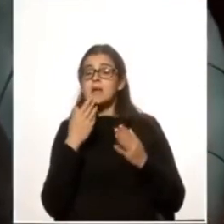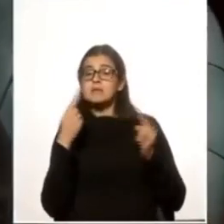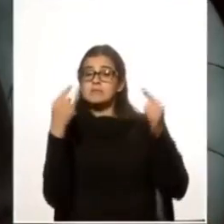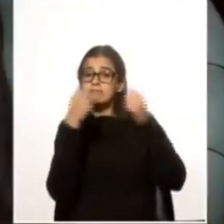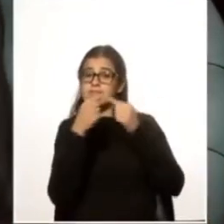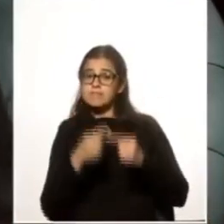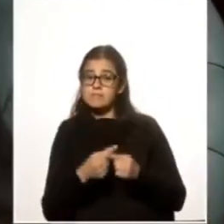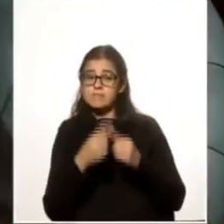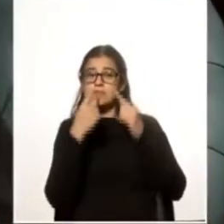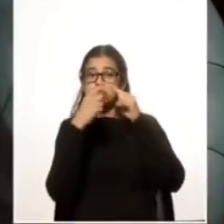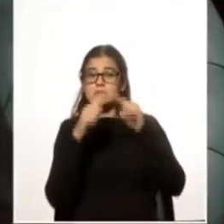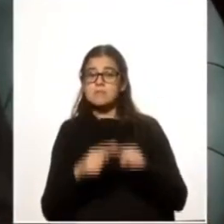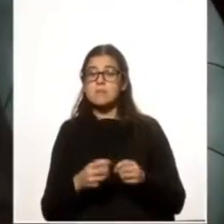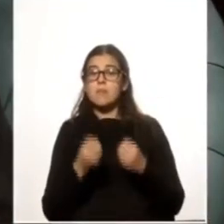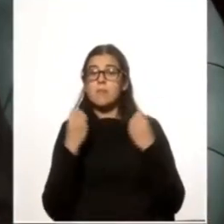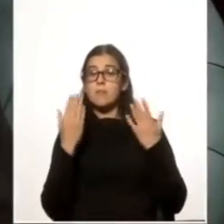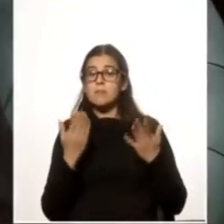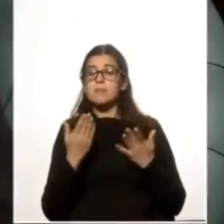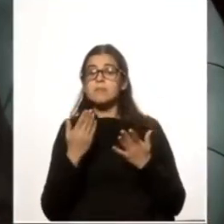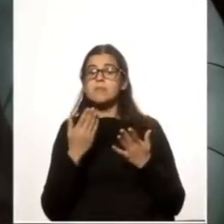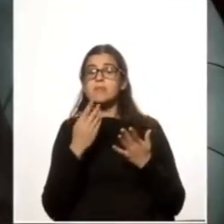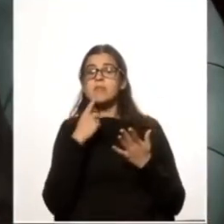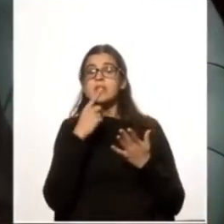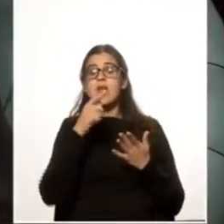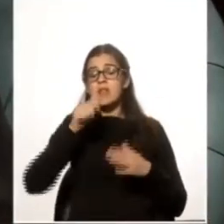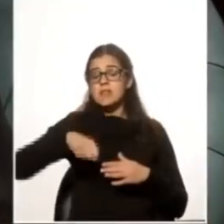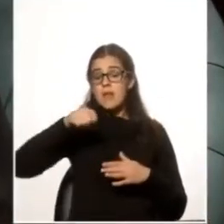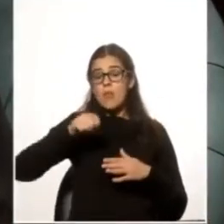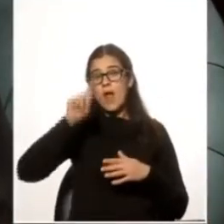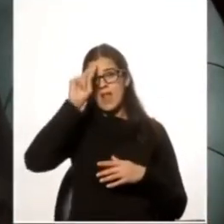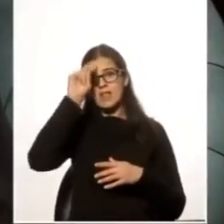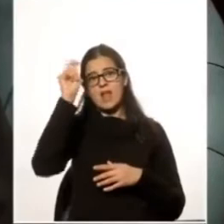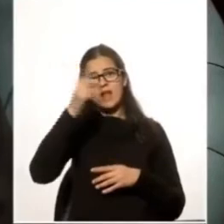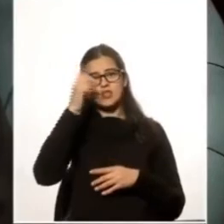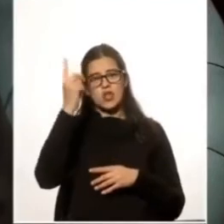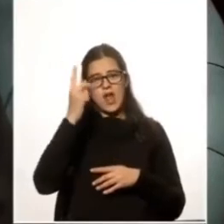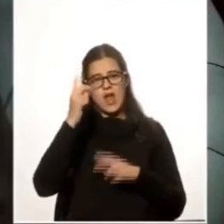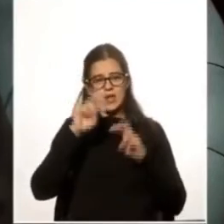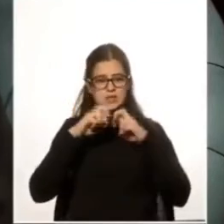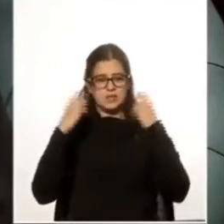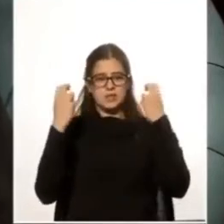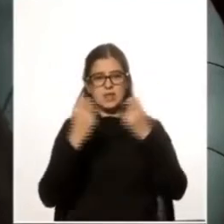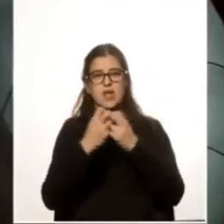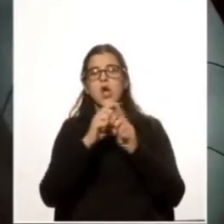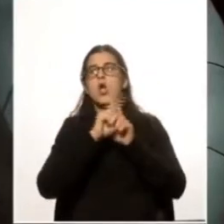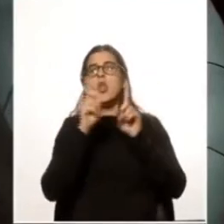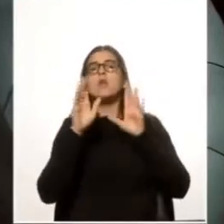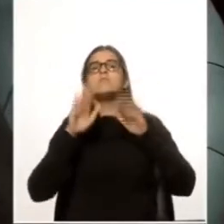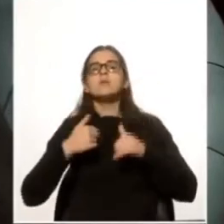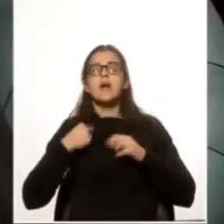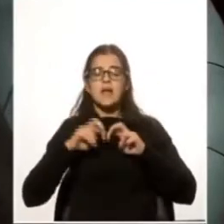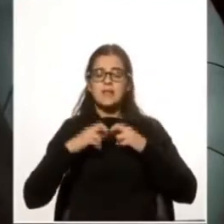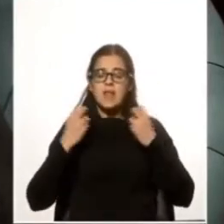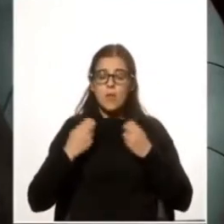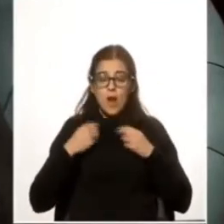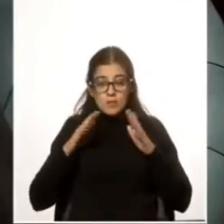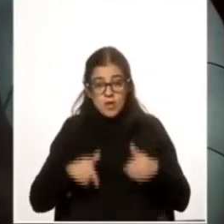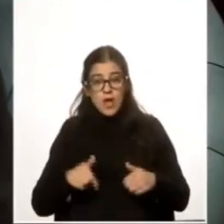se definían en tribunales internacionales y no en nuestros tribunales.